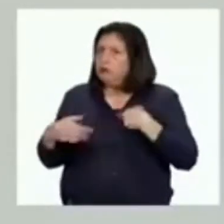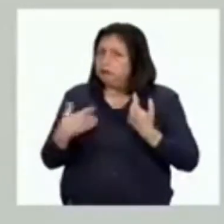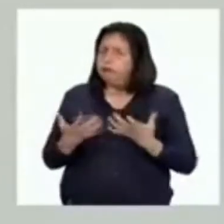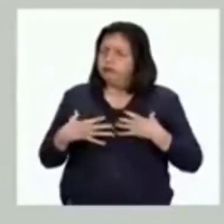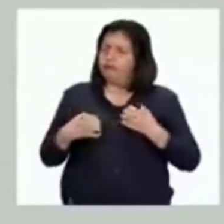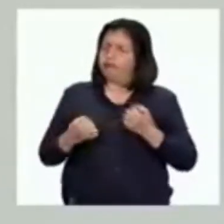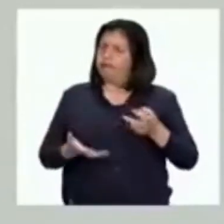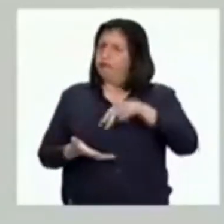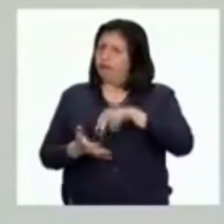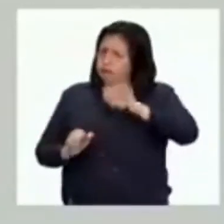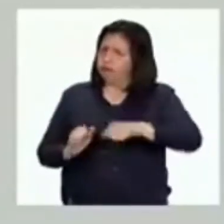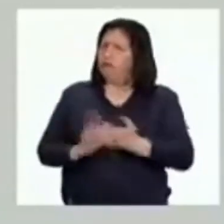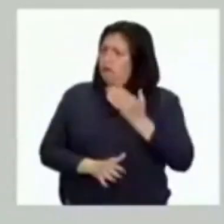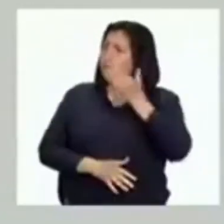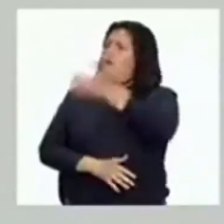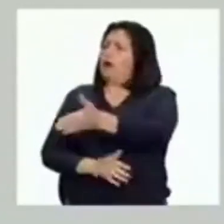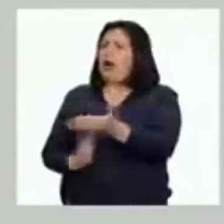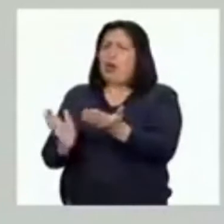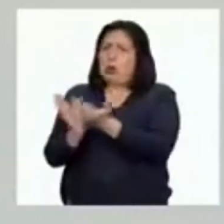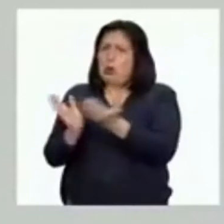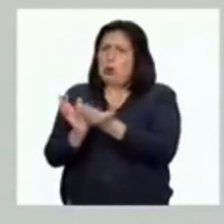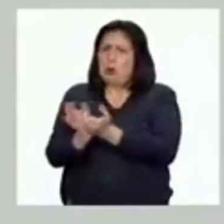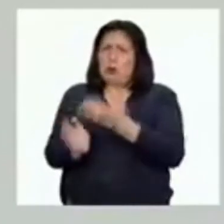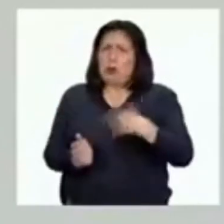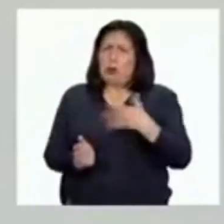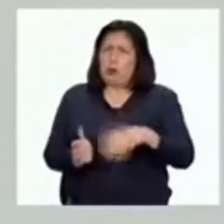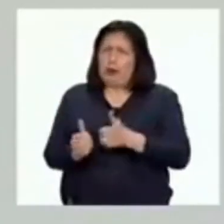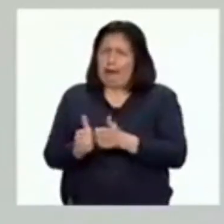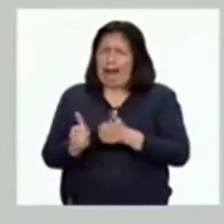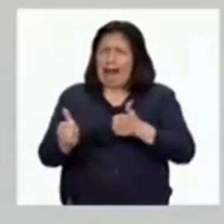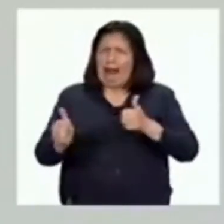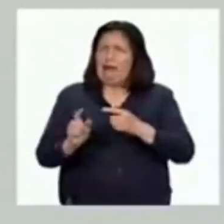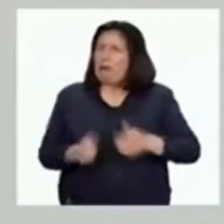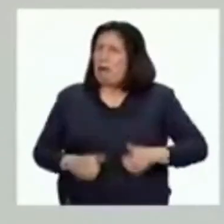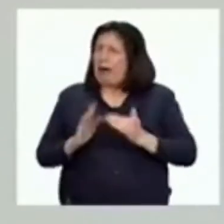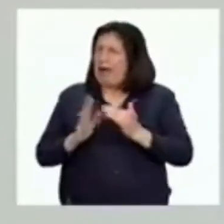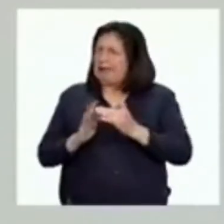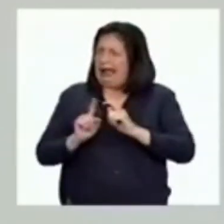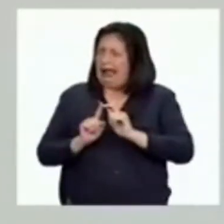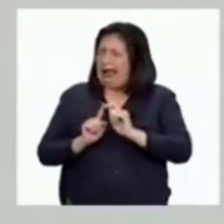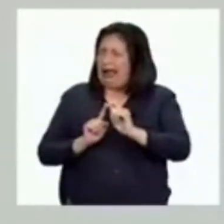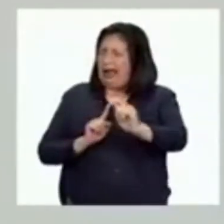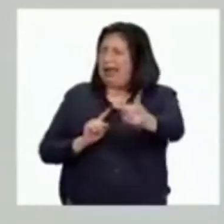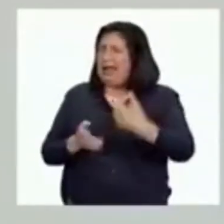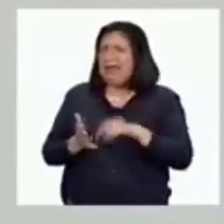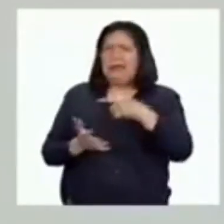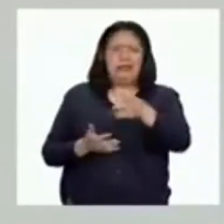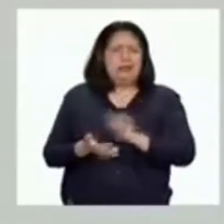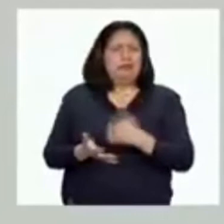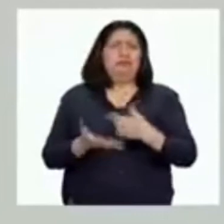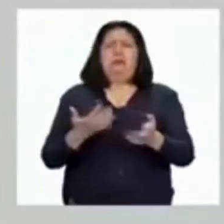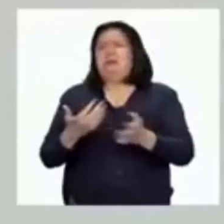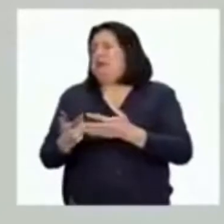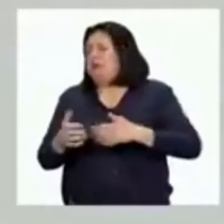en pie, ella decidió asistir a las clases. A pesar de ir muy lejos de nuestro centro de estudio, con la luna de amigos y familiares, usando sus